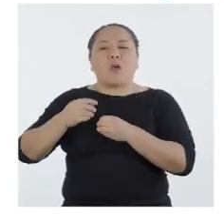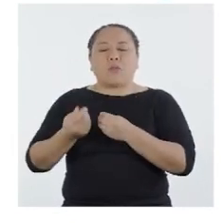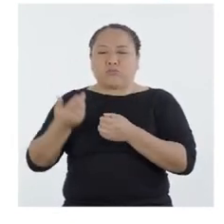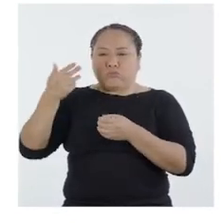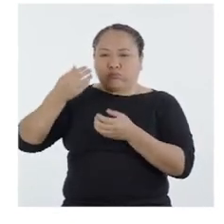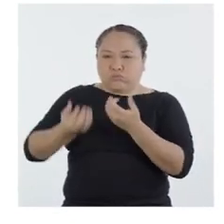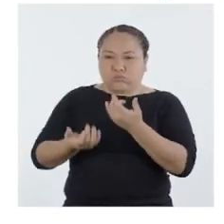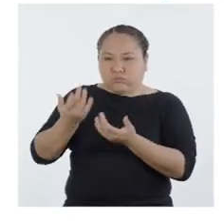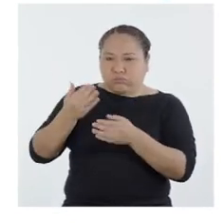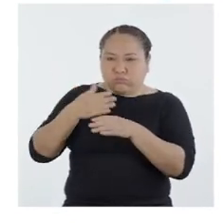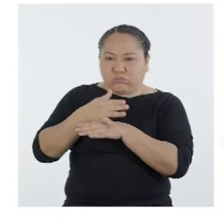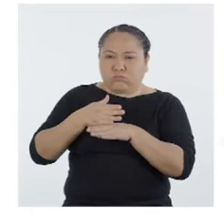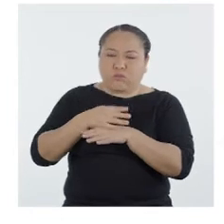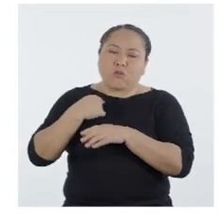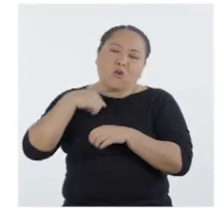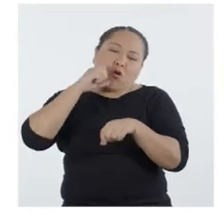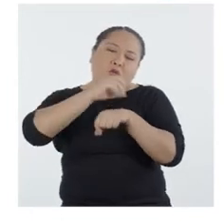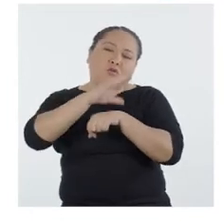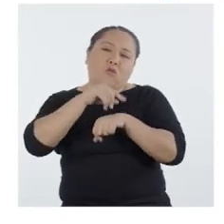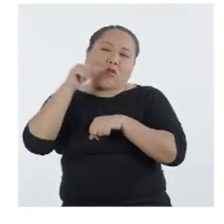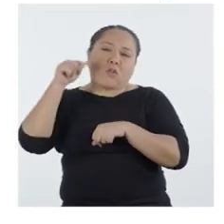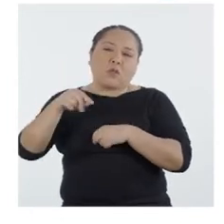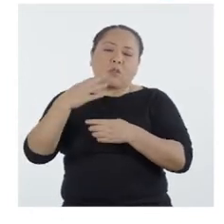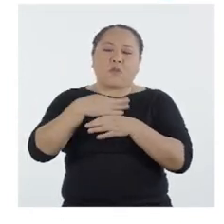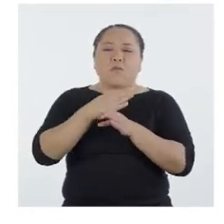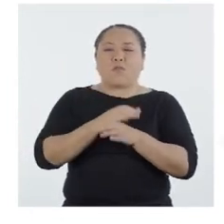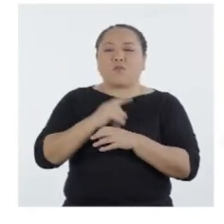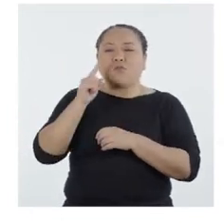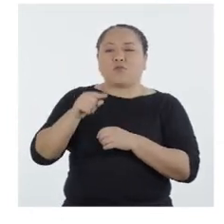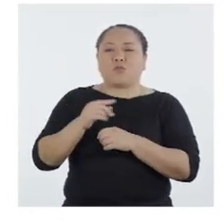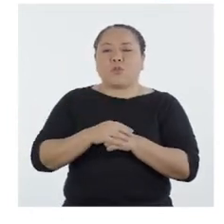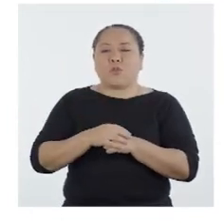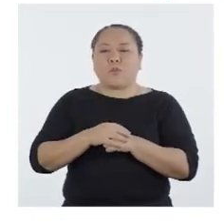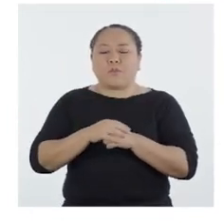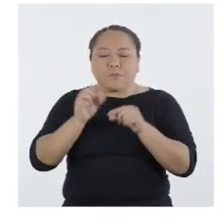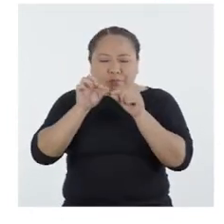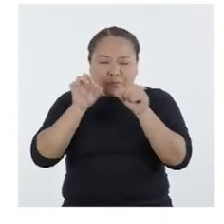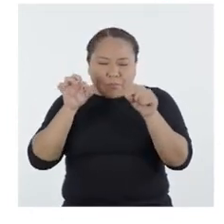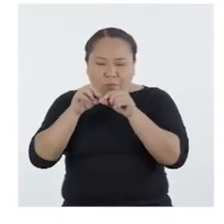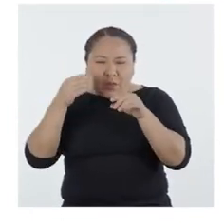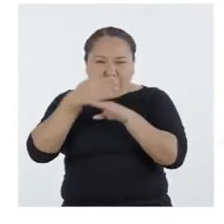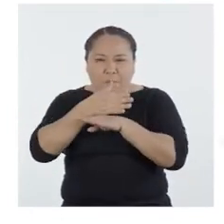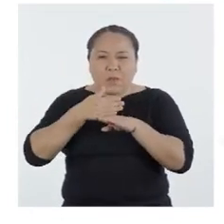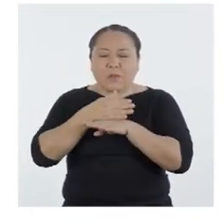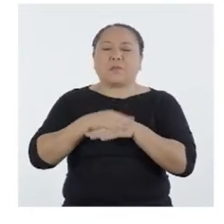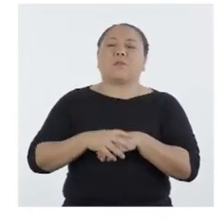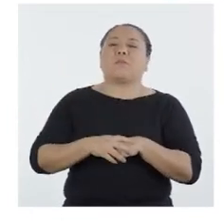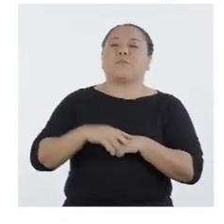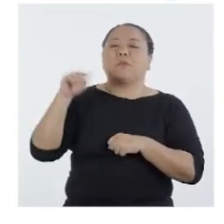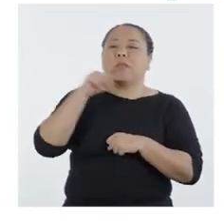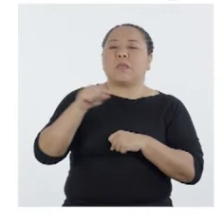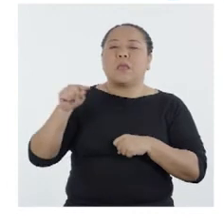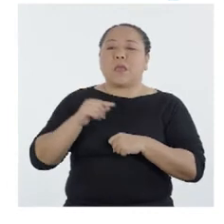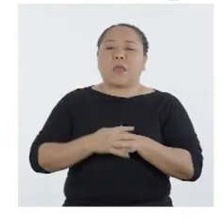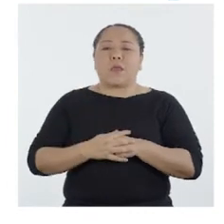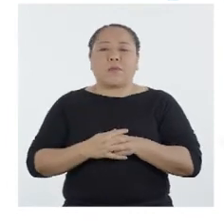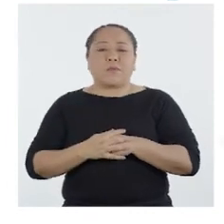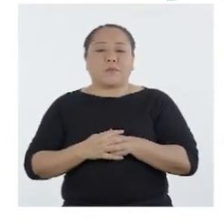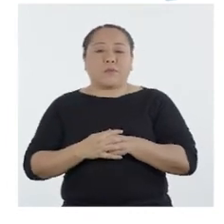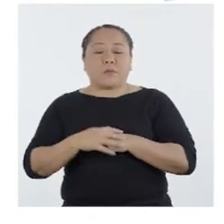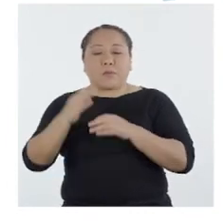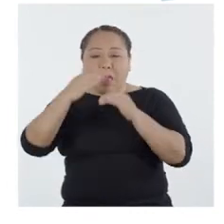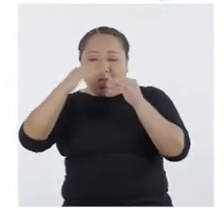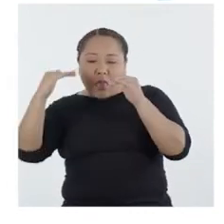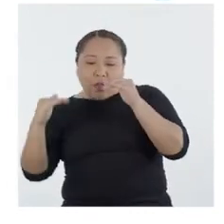el combustible. Que sugiero que en este caso sean astillas de madera. Finalmente, en la